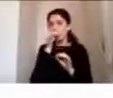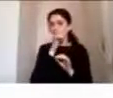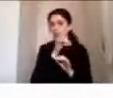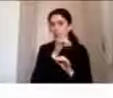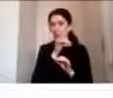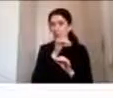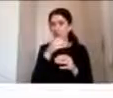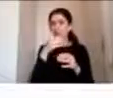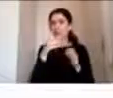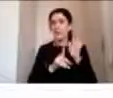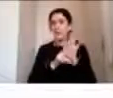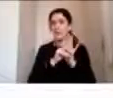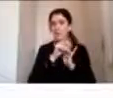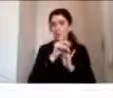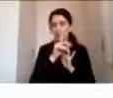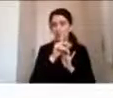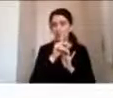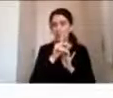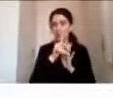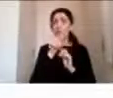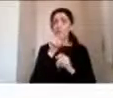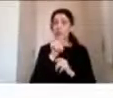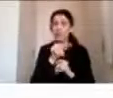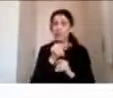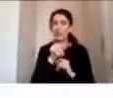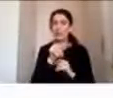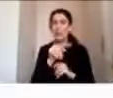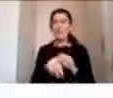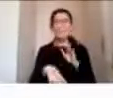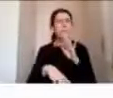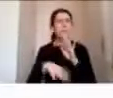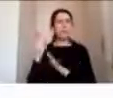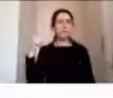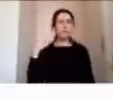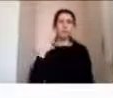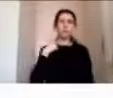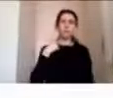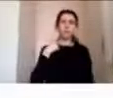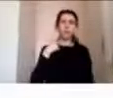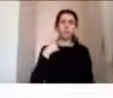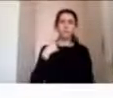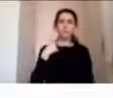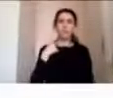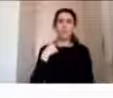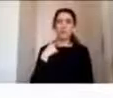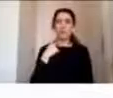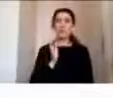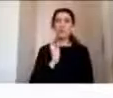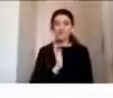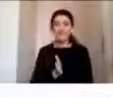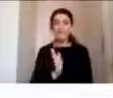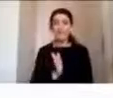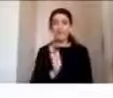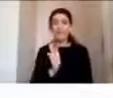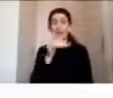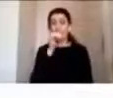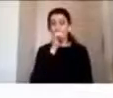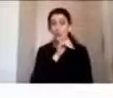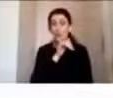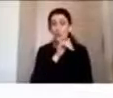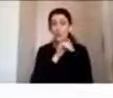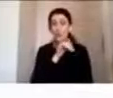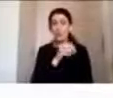en este sentido uno de los componentes que suele verse más afectado y que tiende a persistir también en el tiempo es el